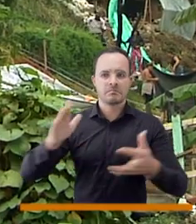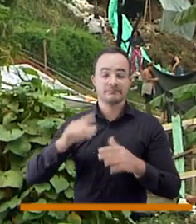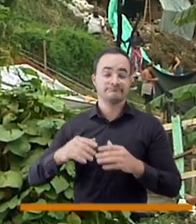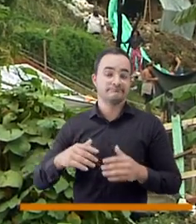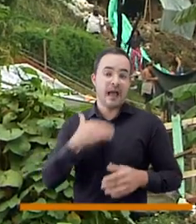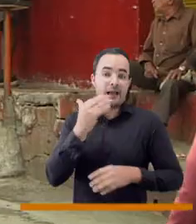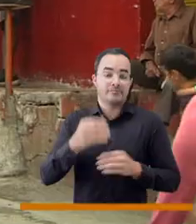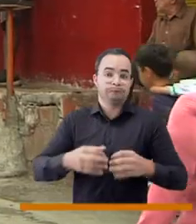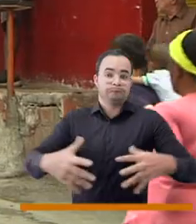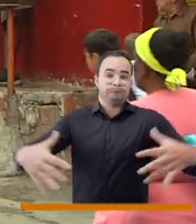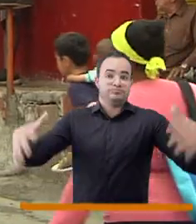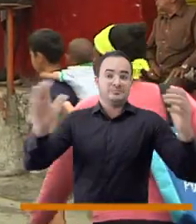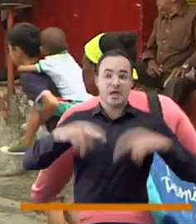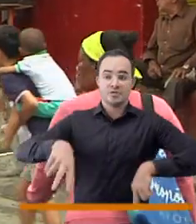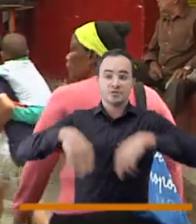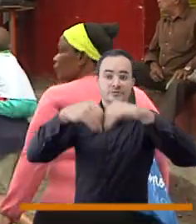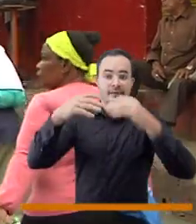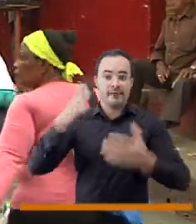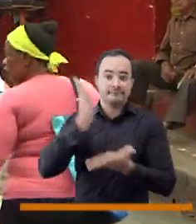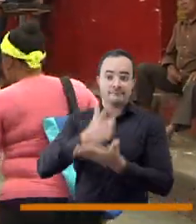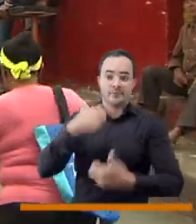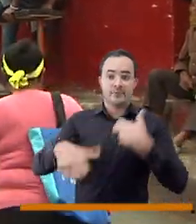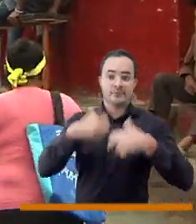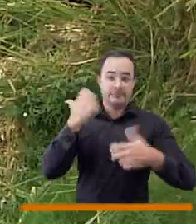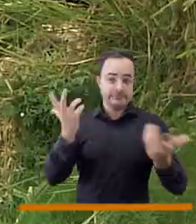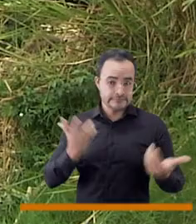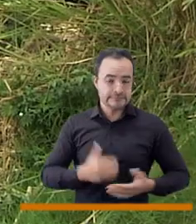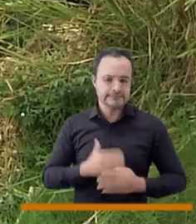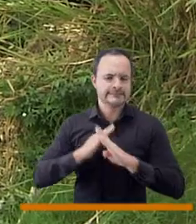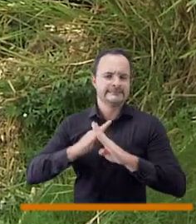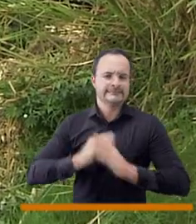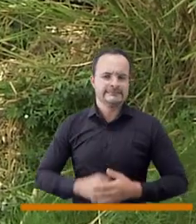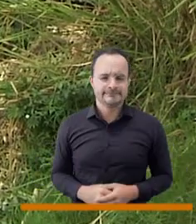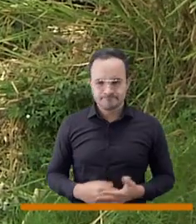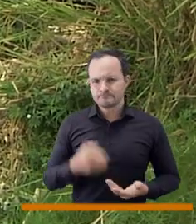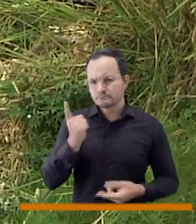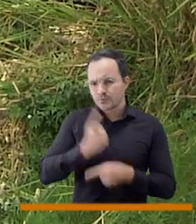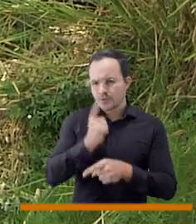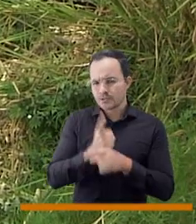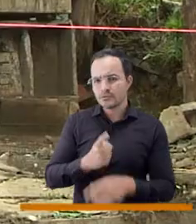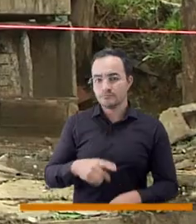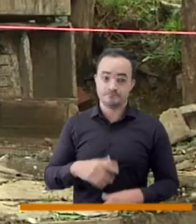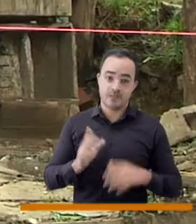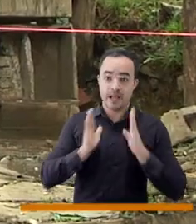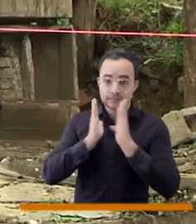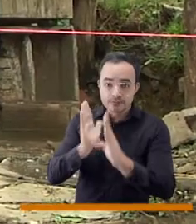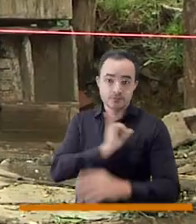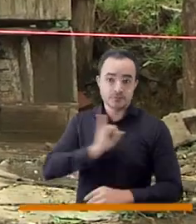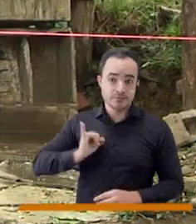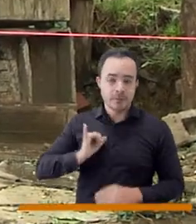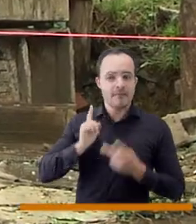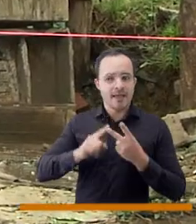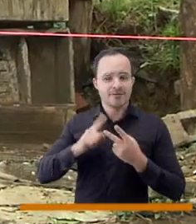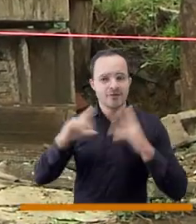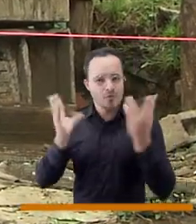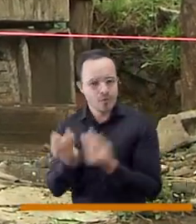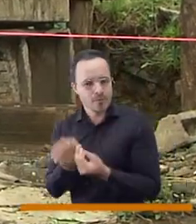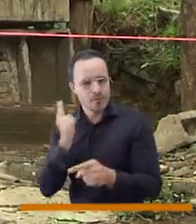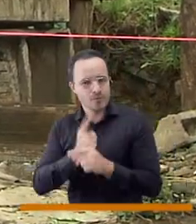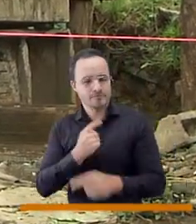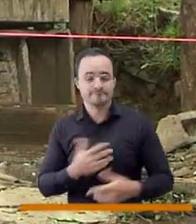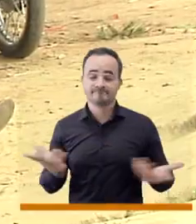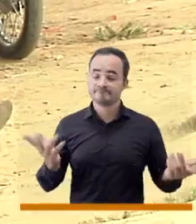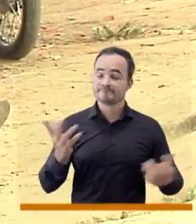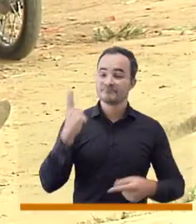una persona o colectiva en una sociedad. Sin duda. Y hablando de esas intervenciones, deben hacerse de forma